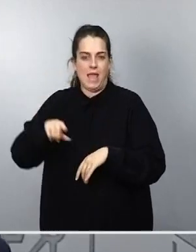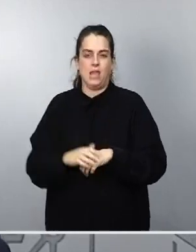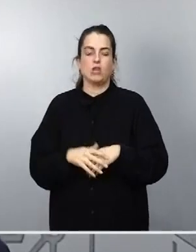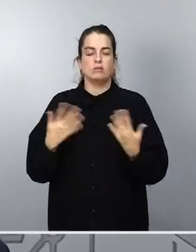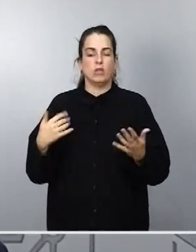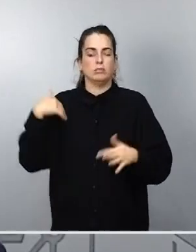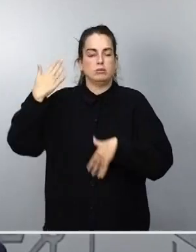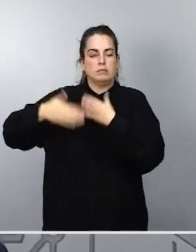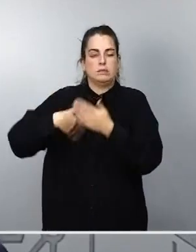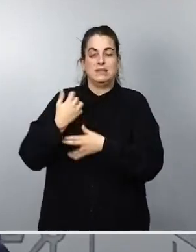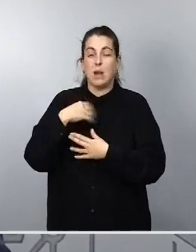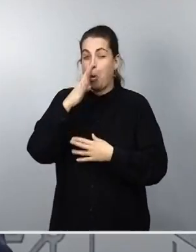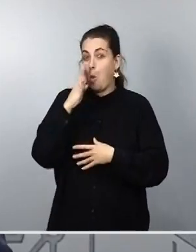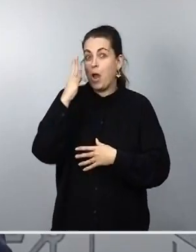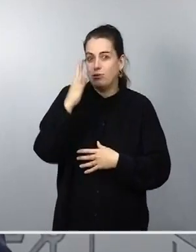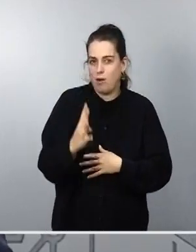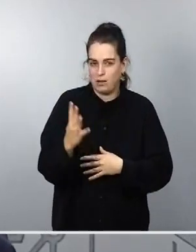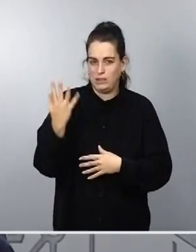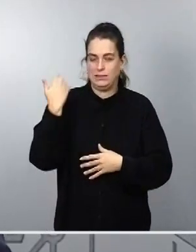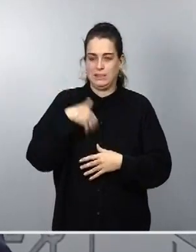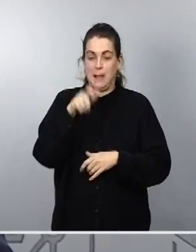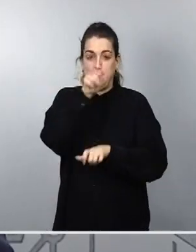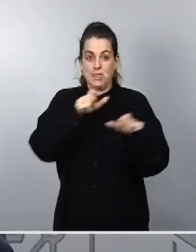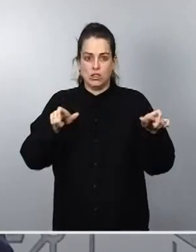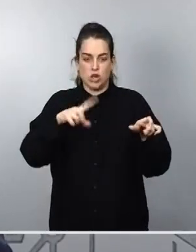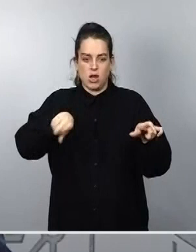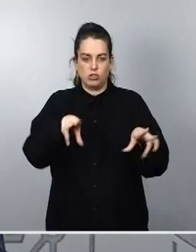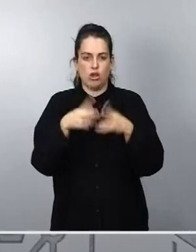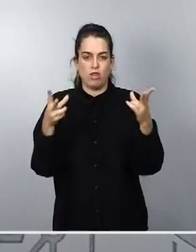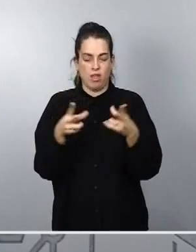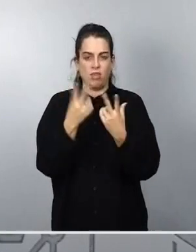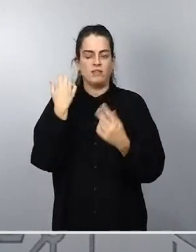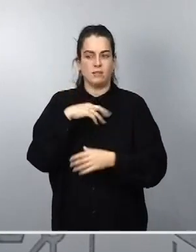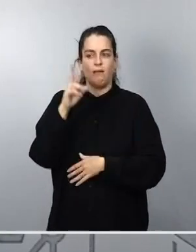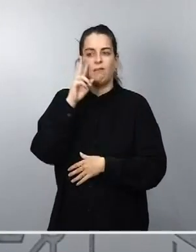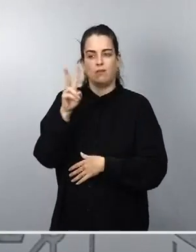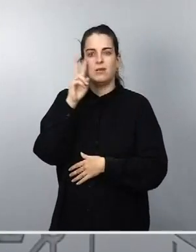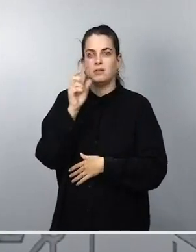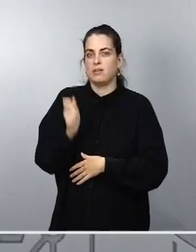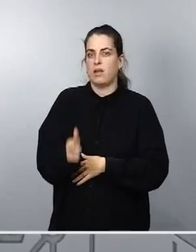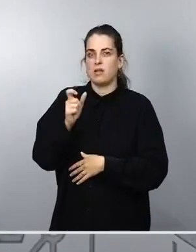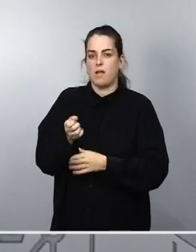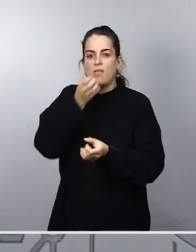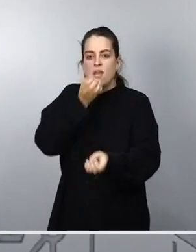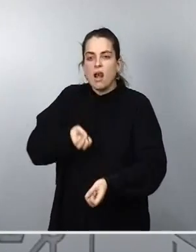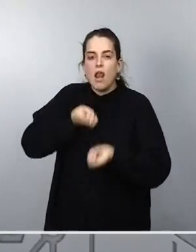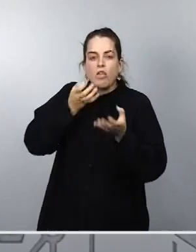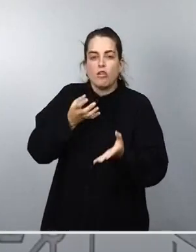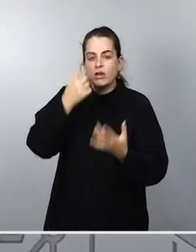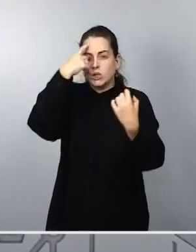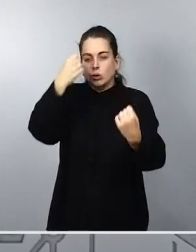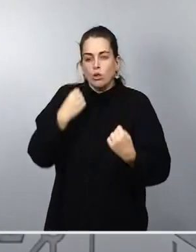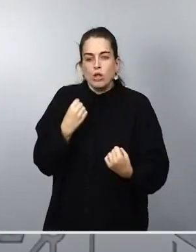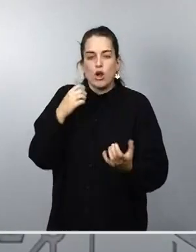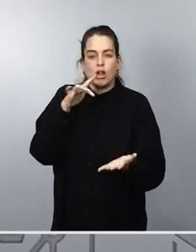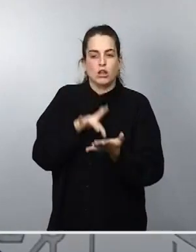años. Los ciudadanos y ciudadanas han asistido a lo largo de este tiempo a distintas declaraciones que hemos venido manifestando desde el Poder